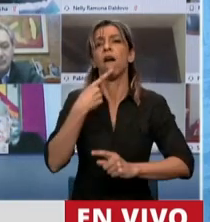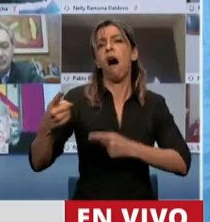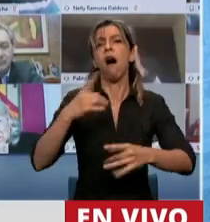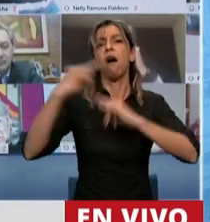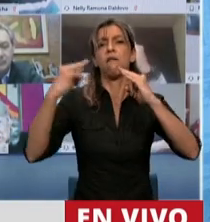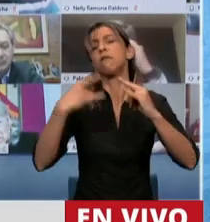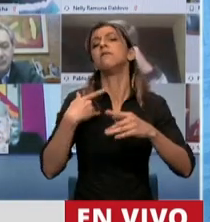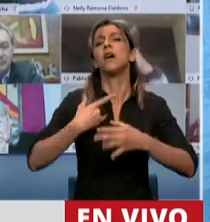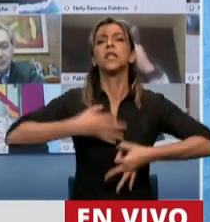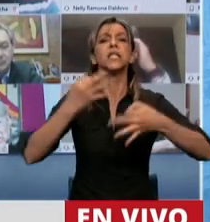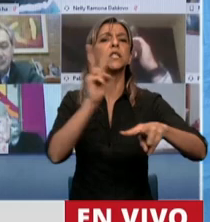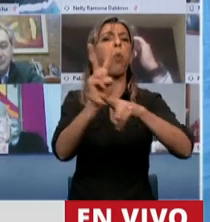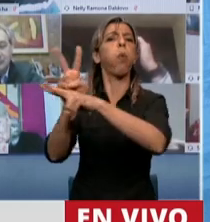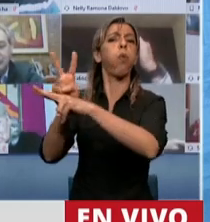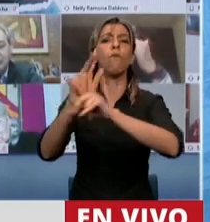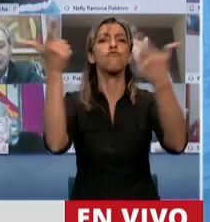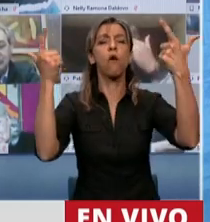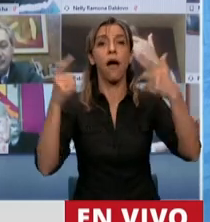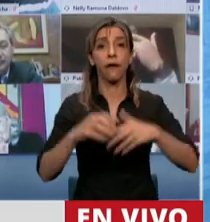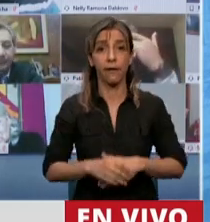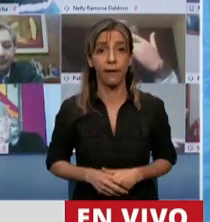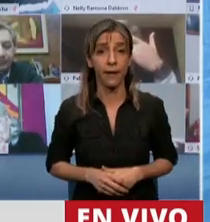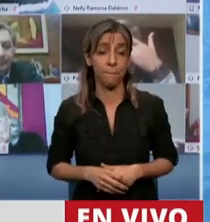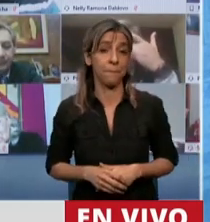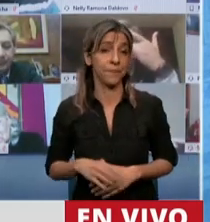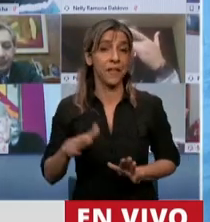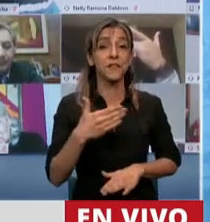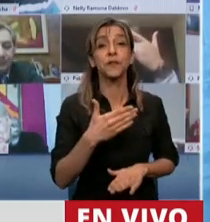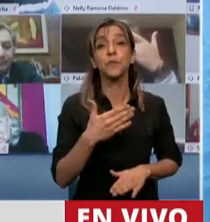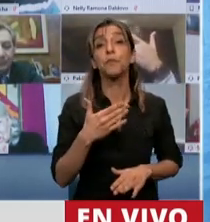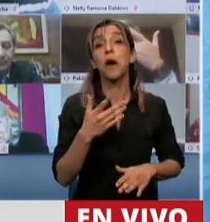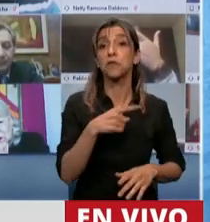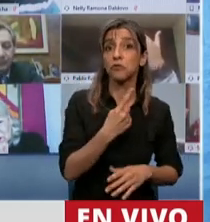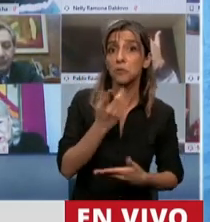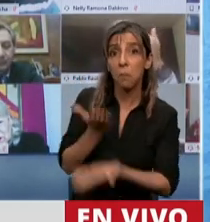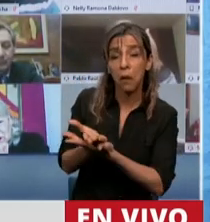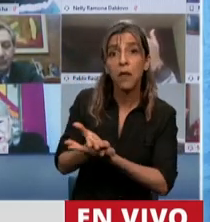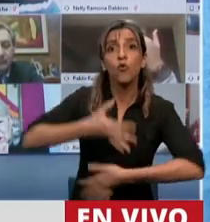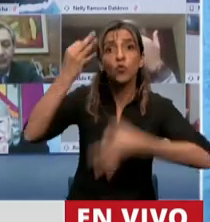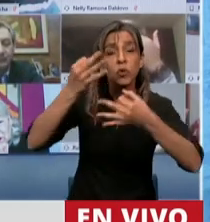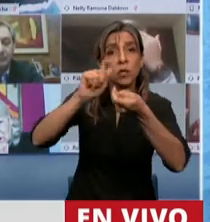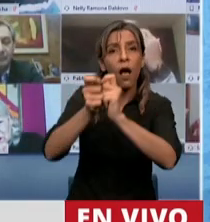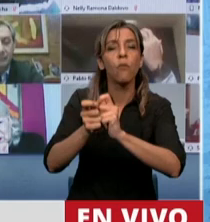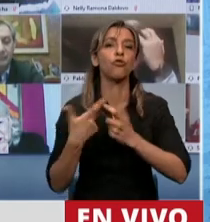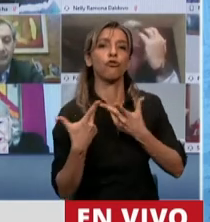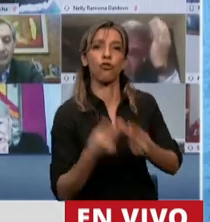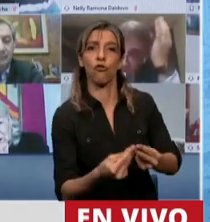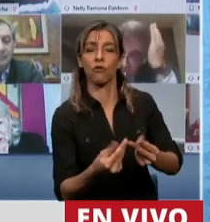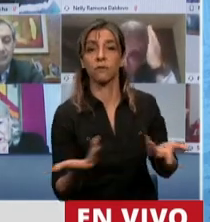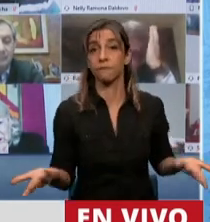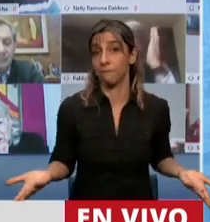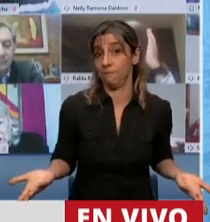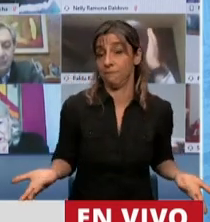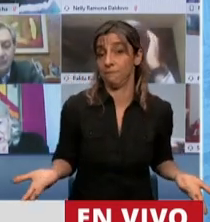falta seguridad en la Argentina y por el otro lado se oponen a una reforma judicial con la complicidad obviamente de su